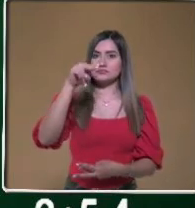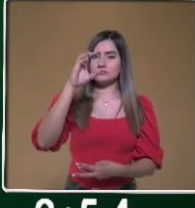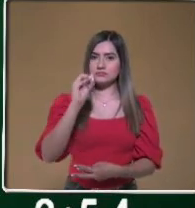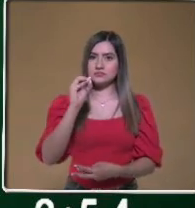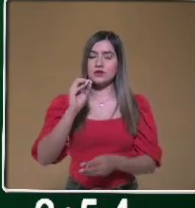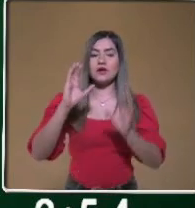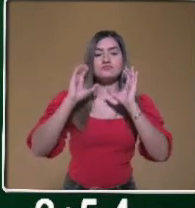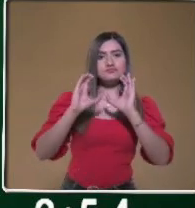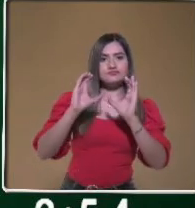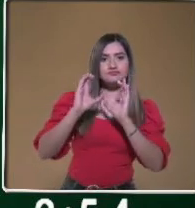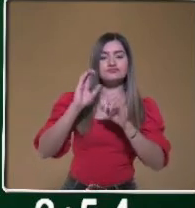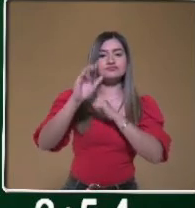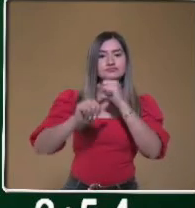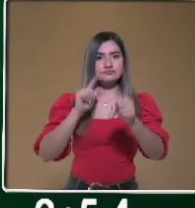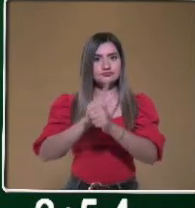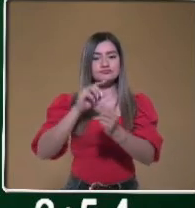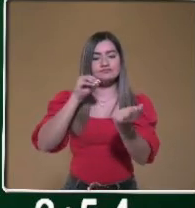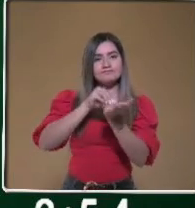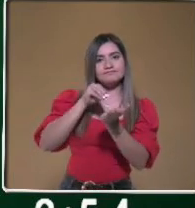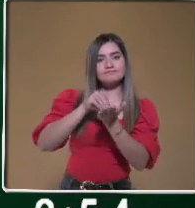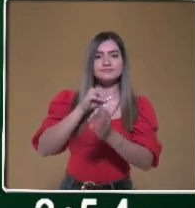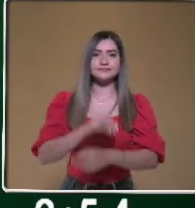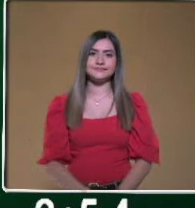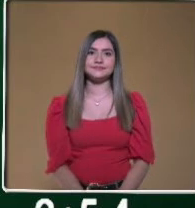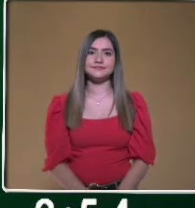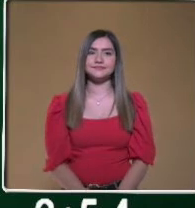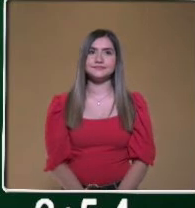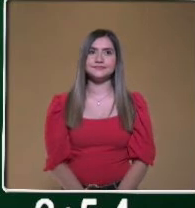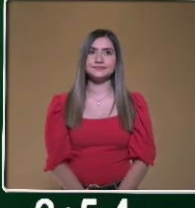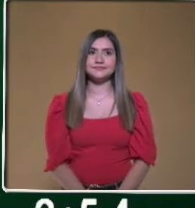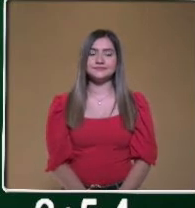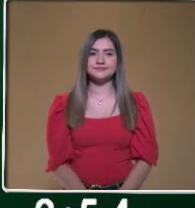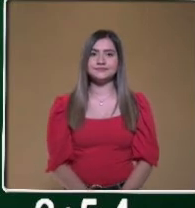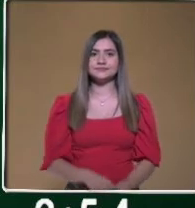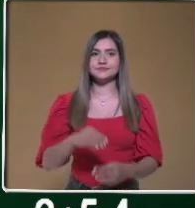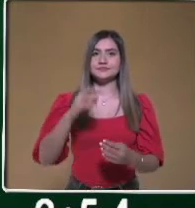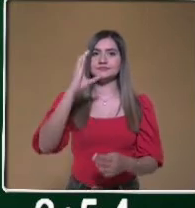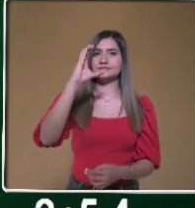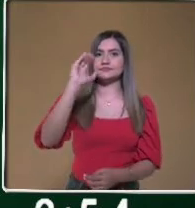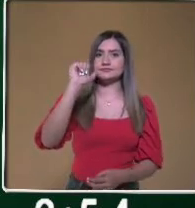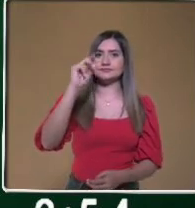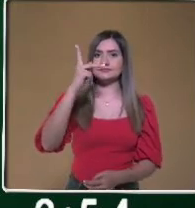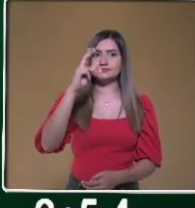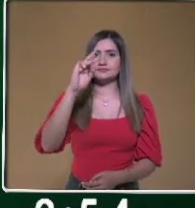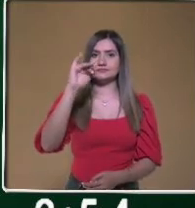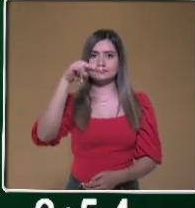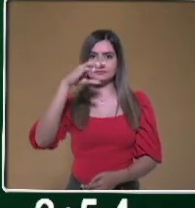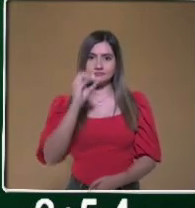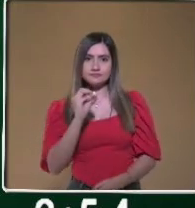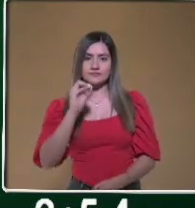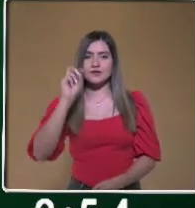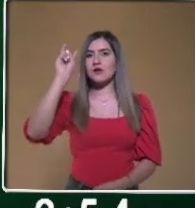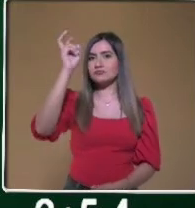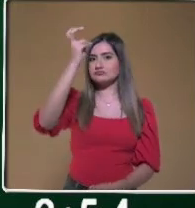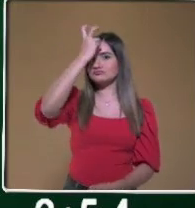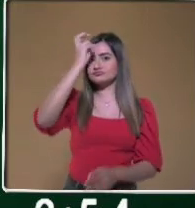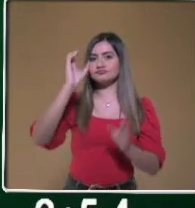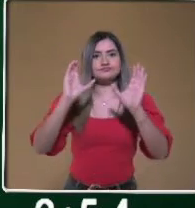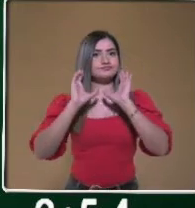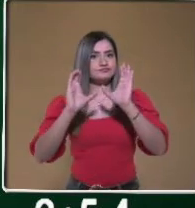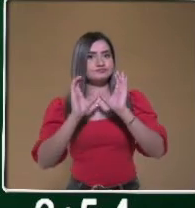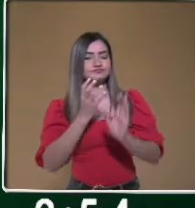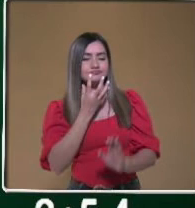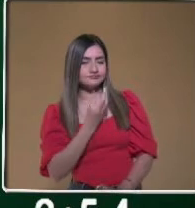se refiere específicamente a los cerdos. Y el ganado caprino, que se refiere a la cría